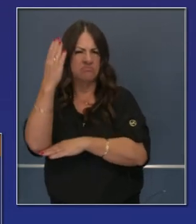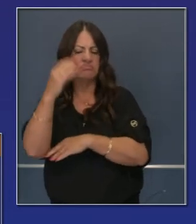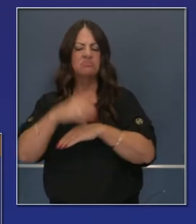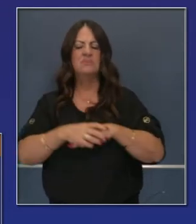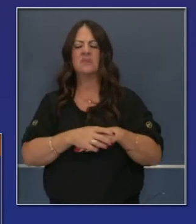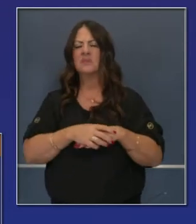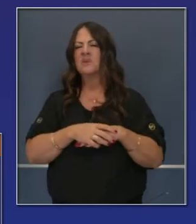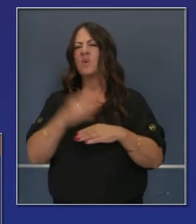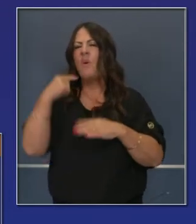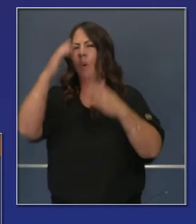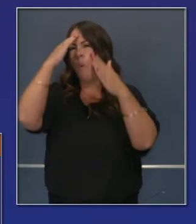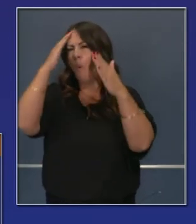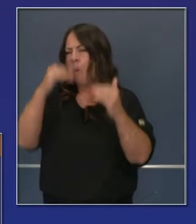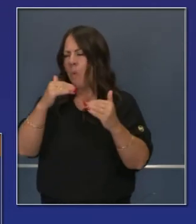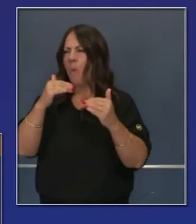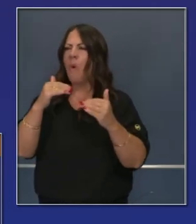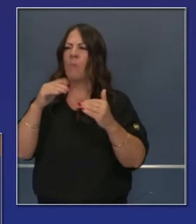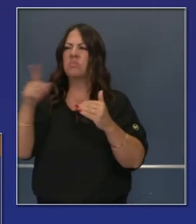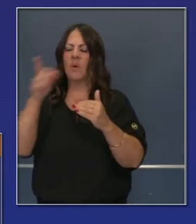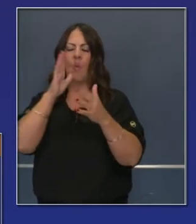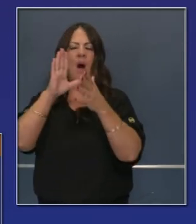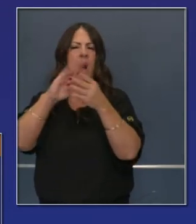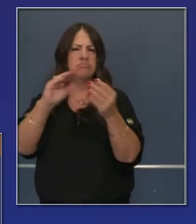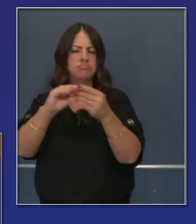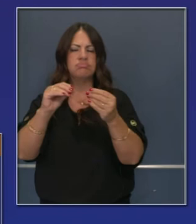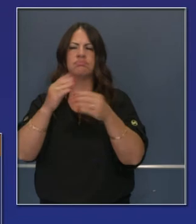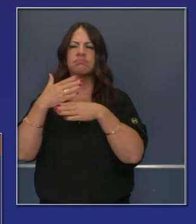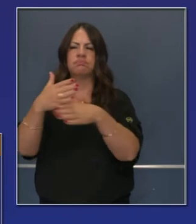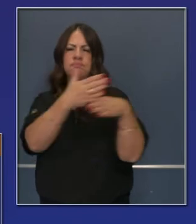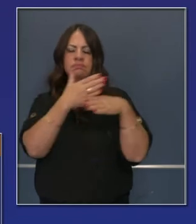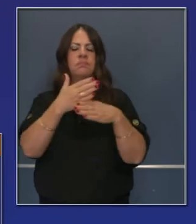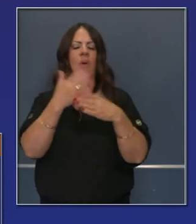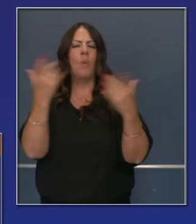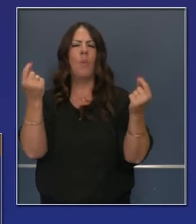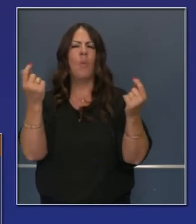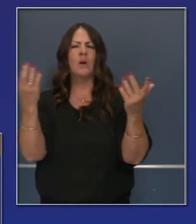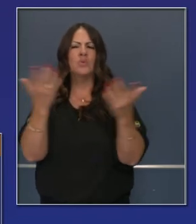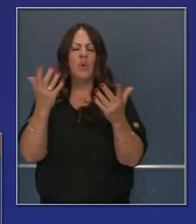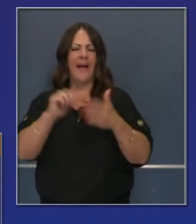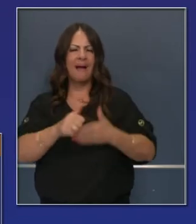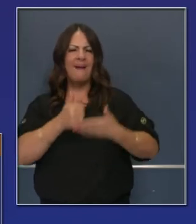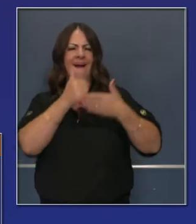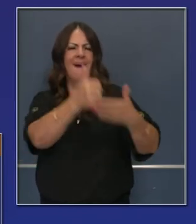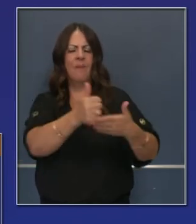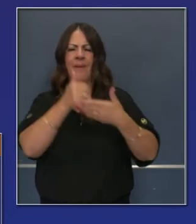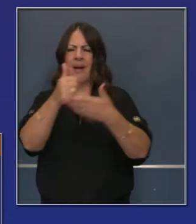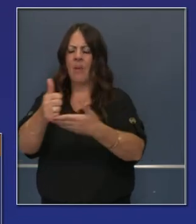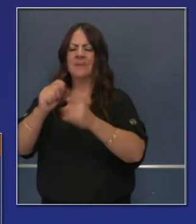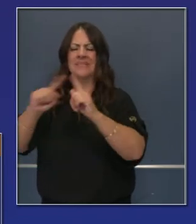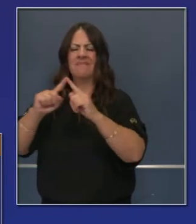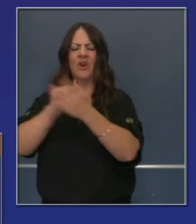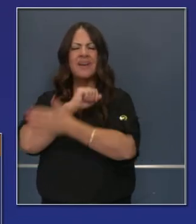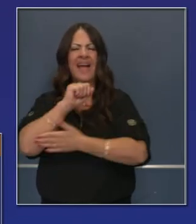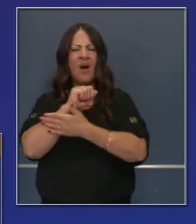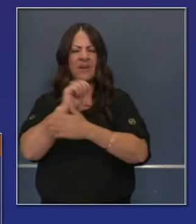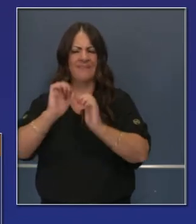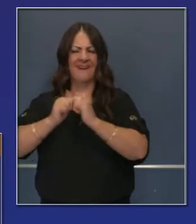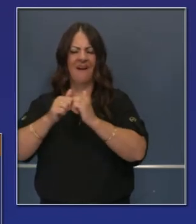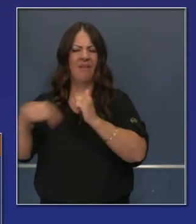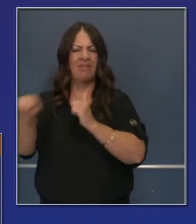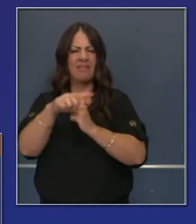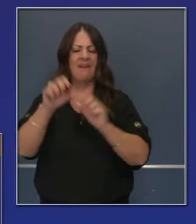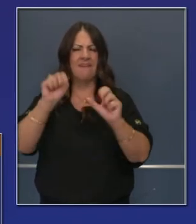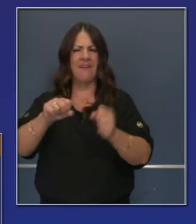conferencia de prensa. En cuanto a la intervención que queremos hacer en algunos estados, no muy diferentes de la